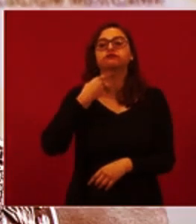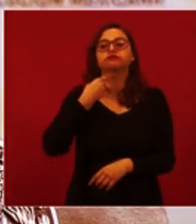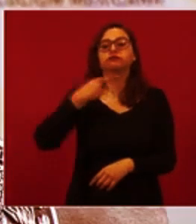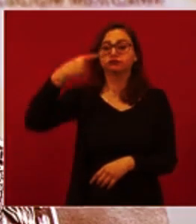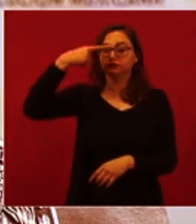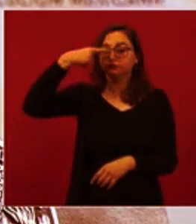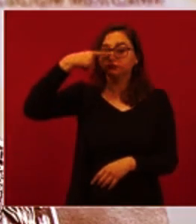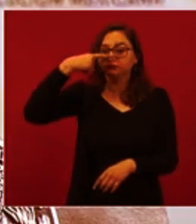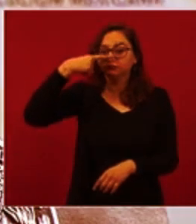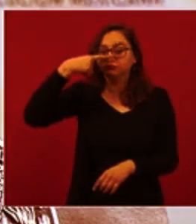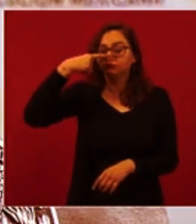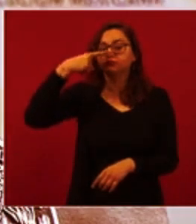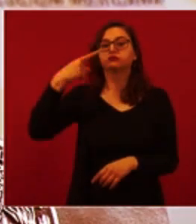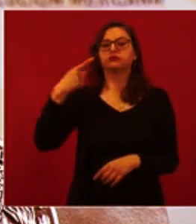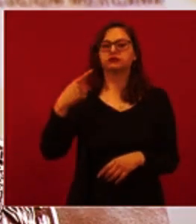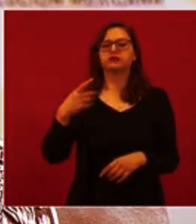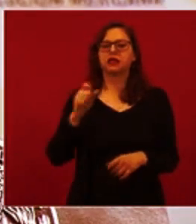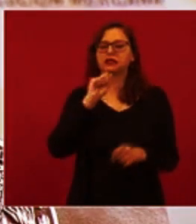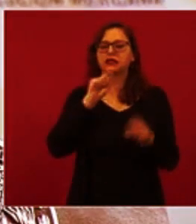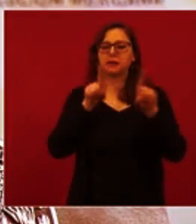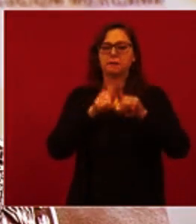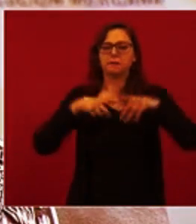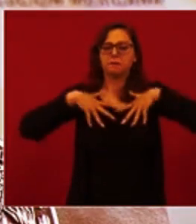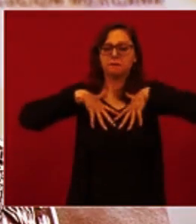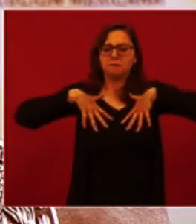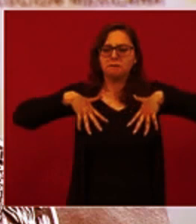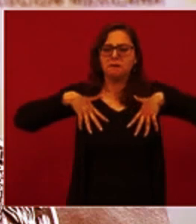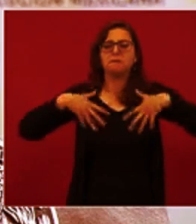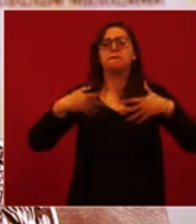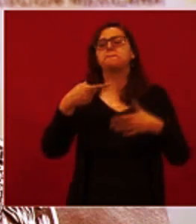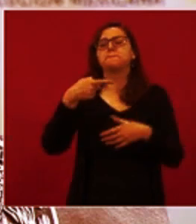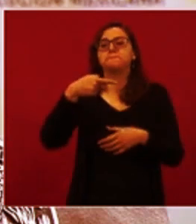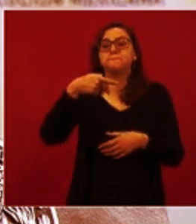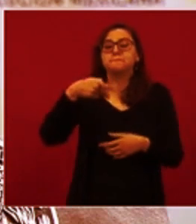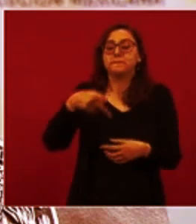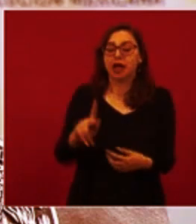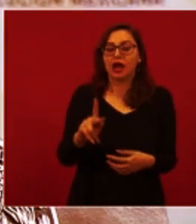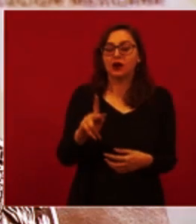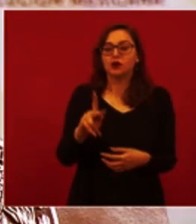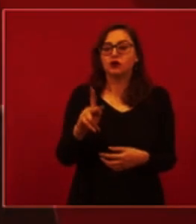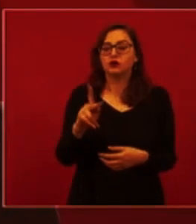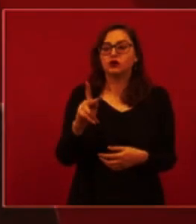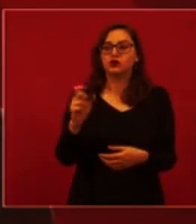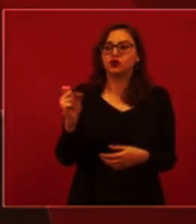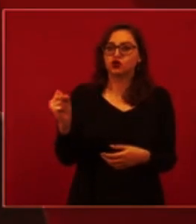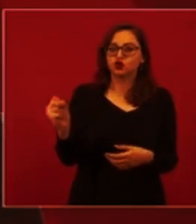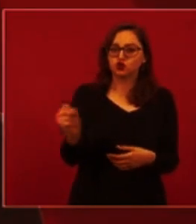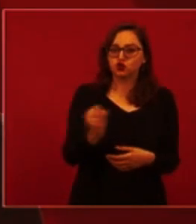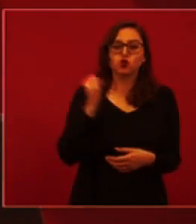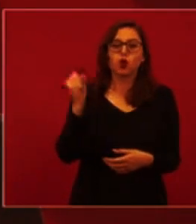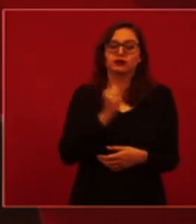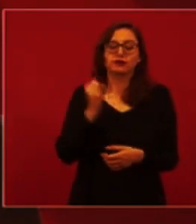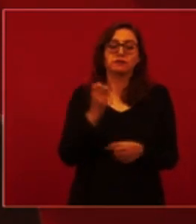incluso los segmentos de los bronquios principales. Pero afortunadamente, y esto es una circunstancia derivada de la